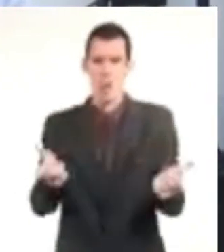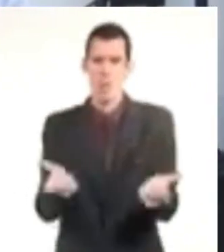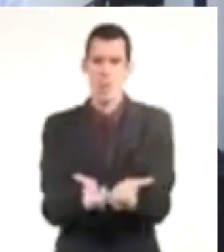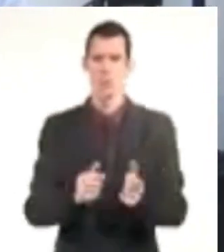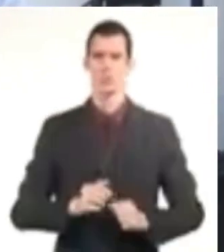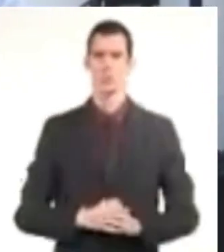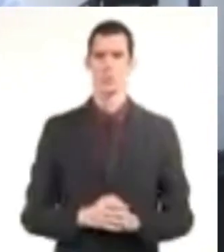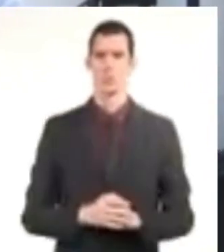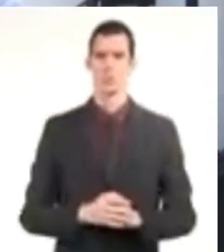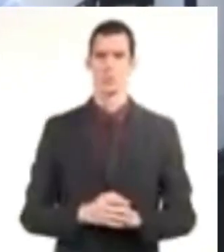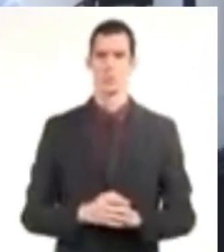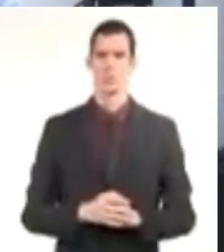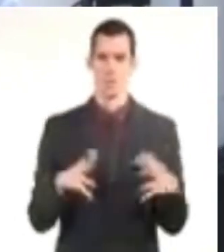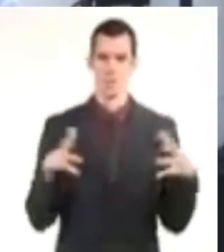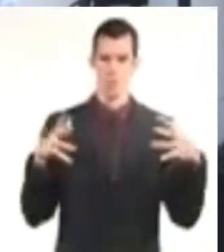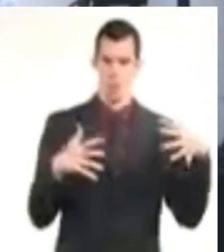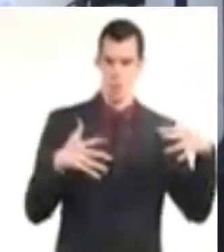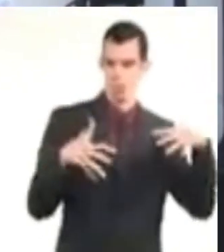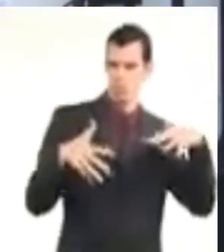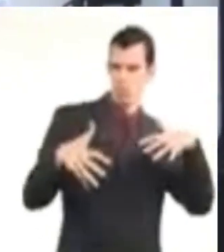egoísmo.